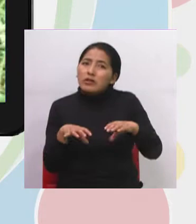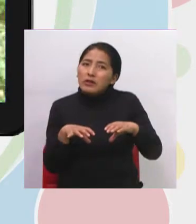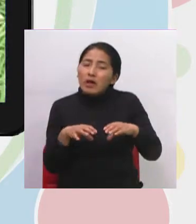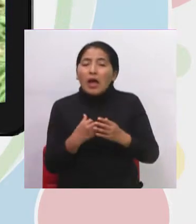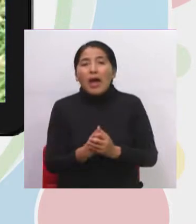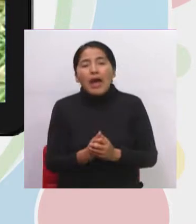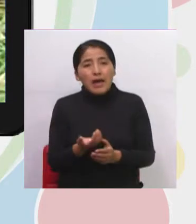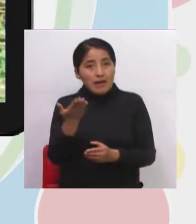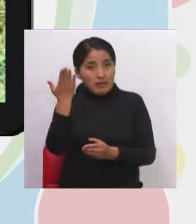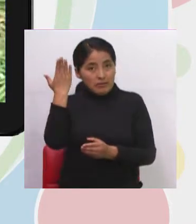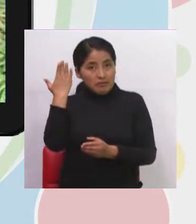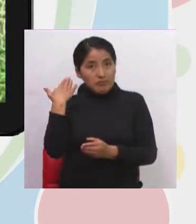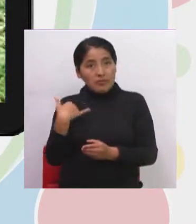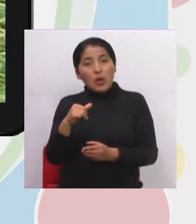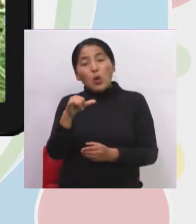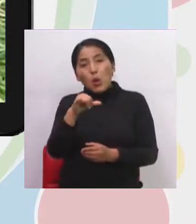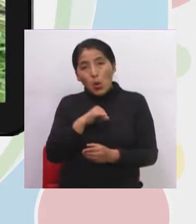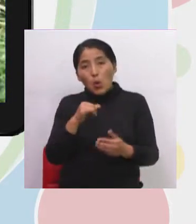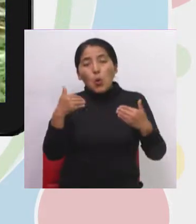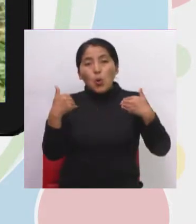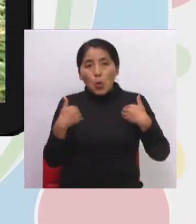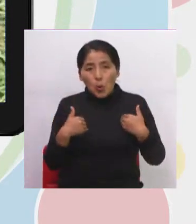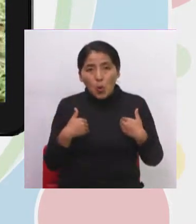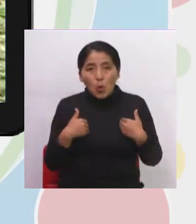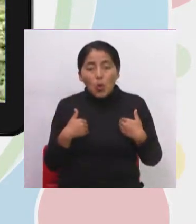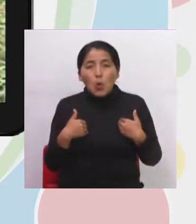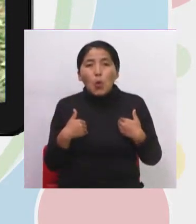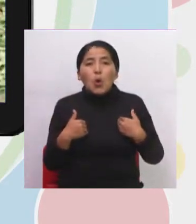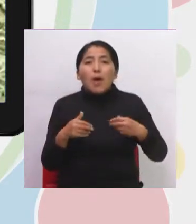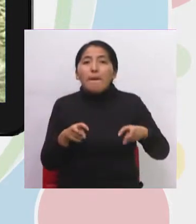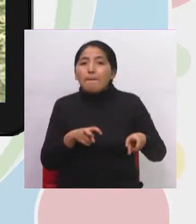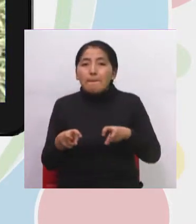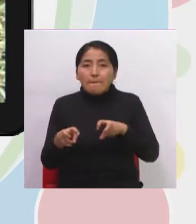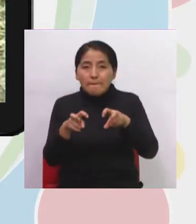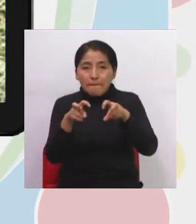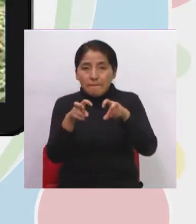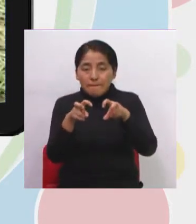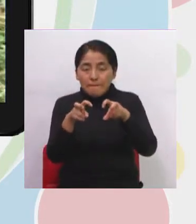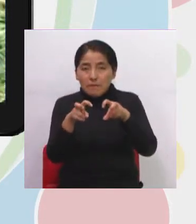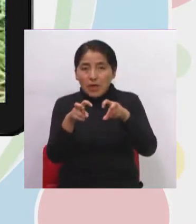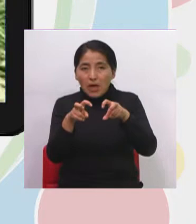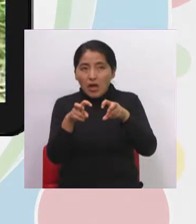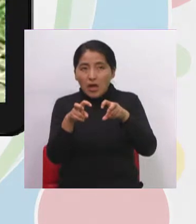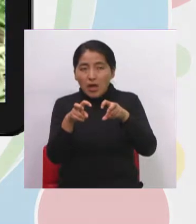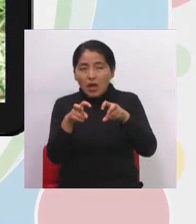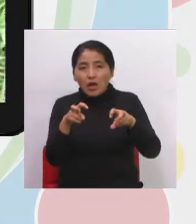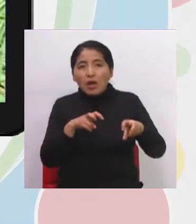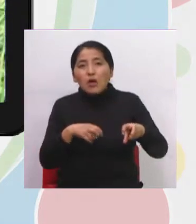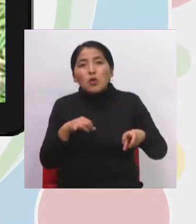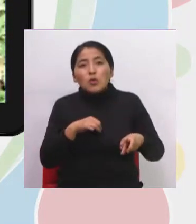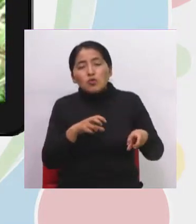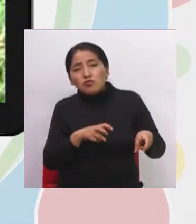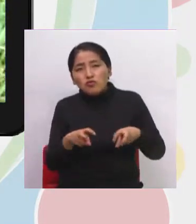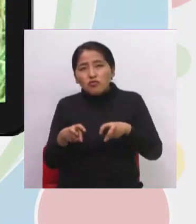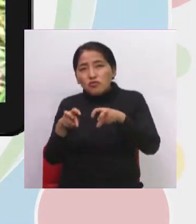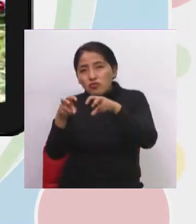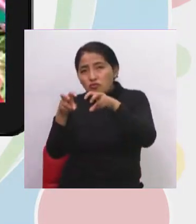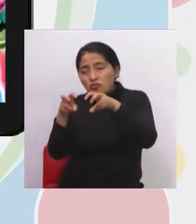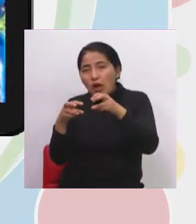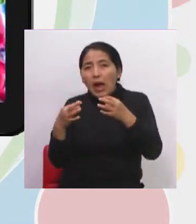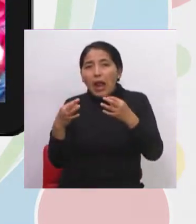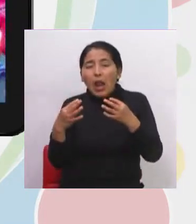hacer? Ir a un determinado lugar, que lo llamaban, y que se llaman hasta ahora ferias,